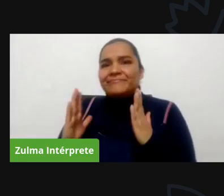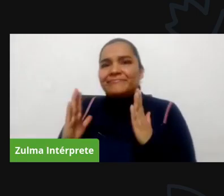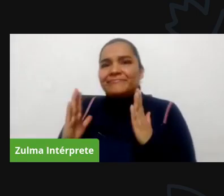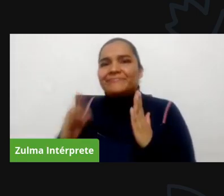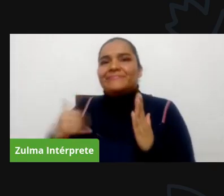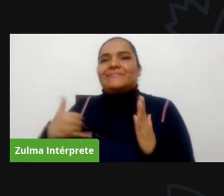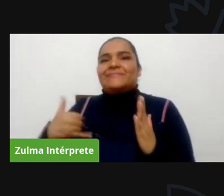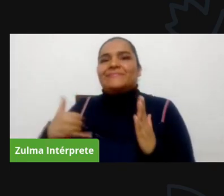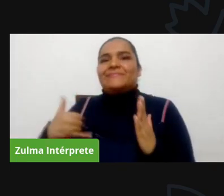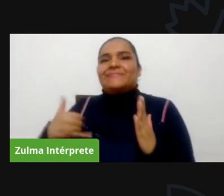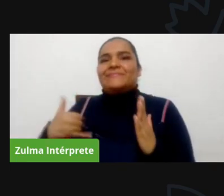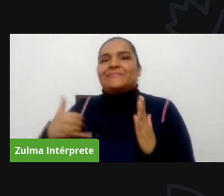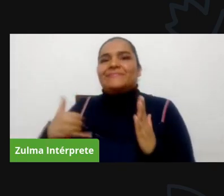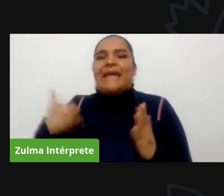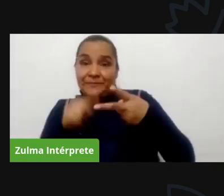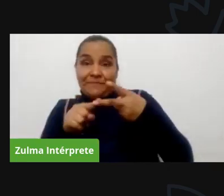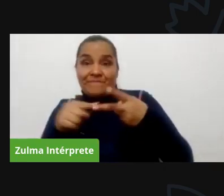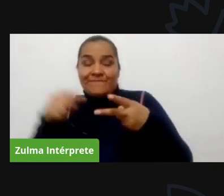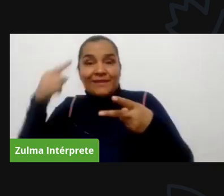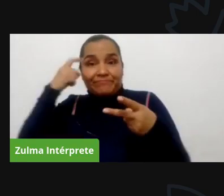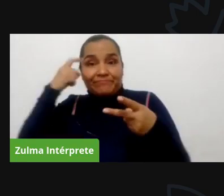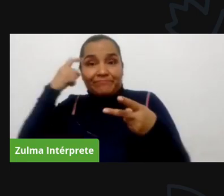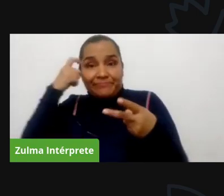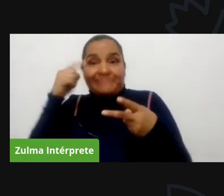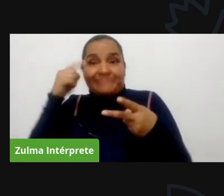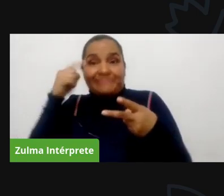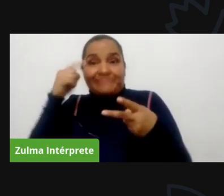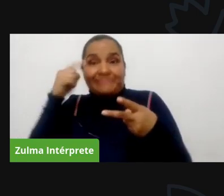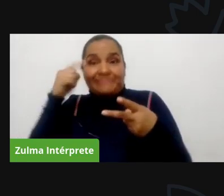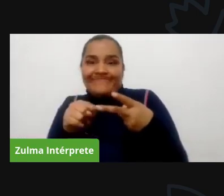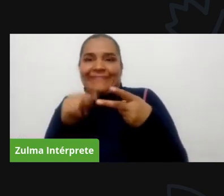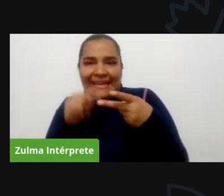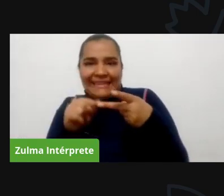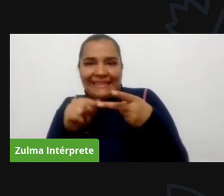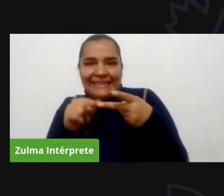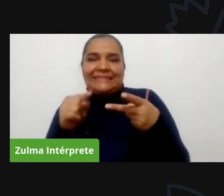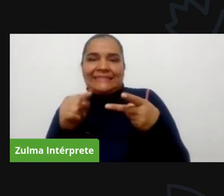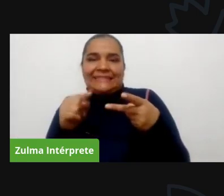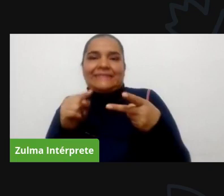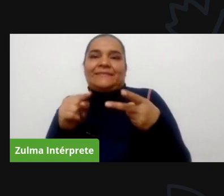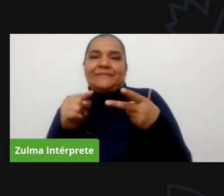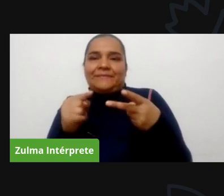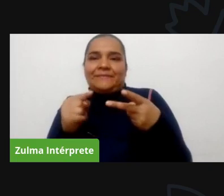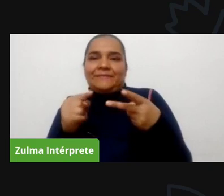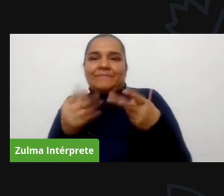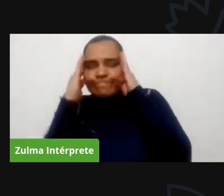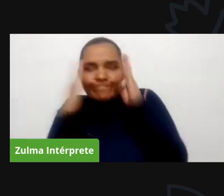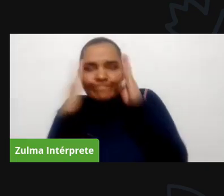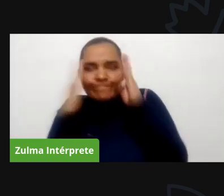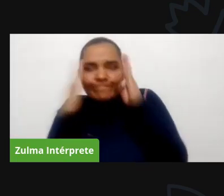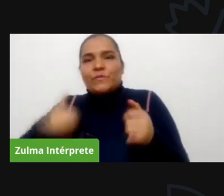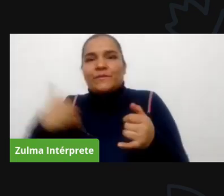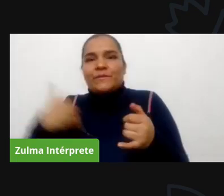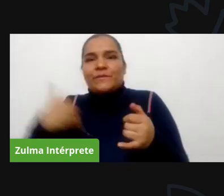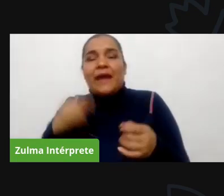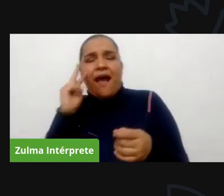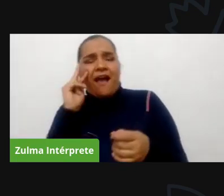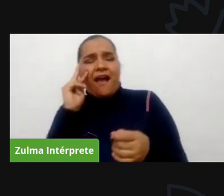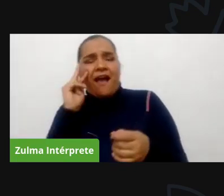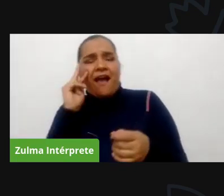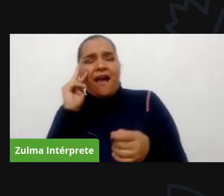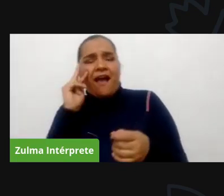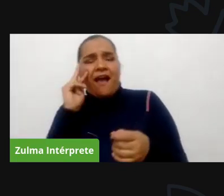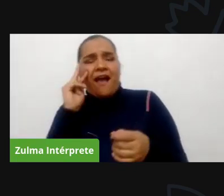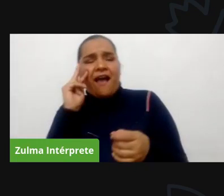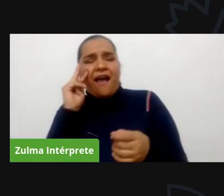se dieron y de reclamos y decisión de participar que no encontrarán donde canalizar esas voces puedan empezar a hacer